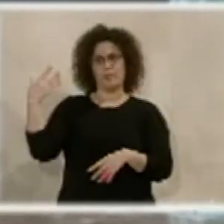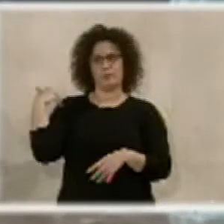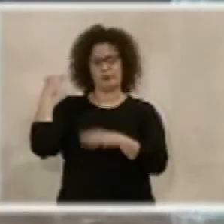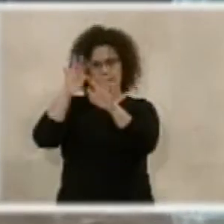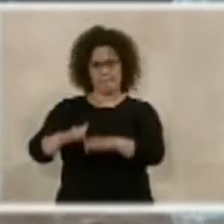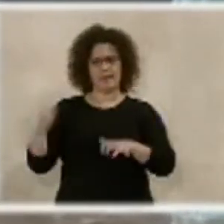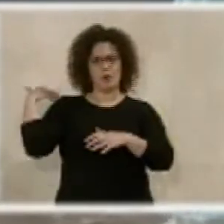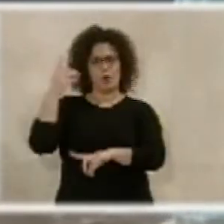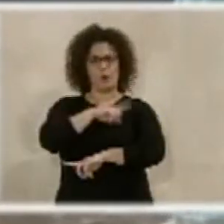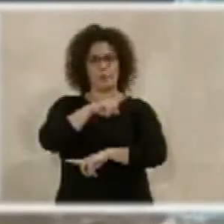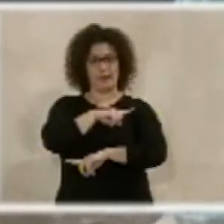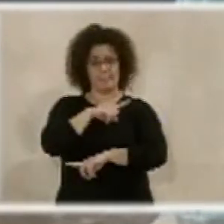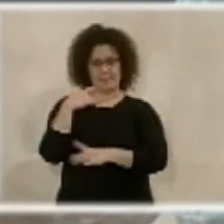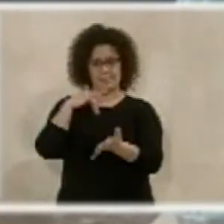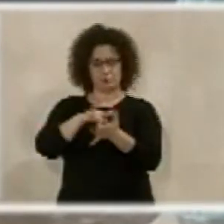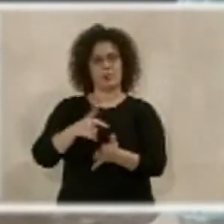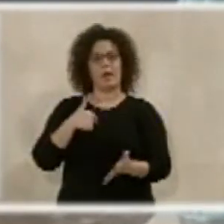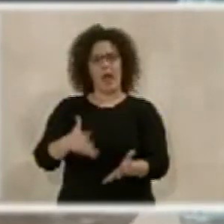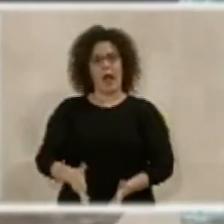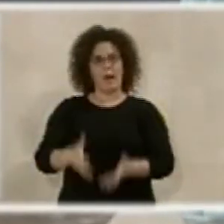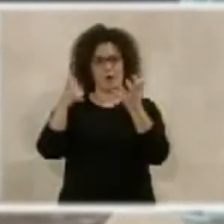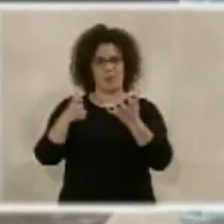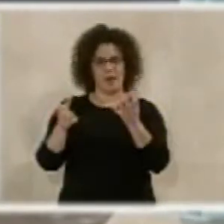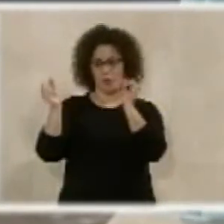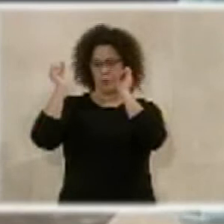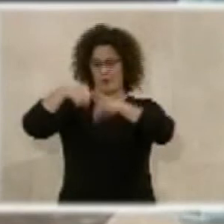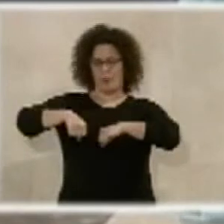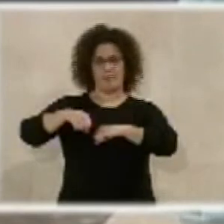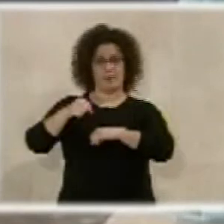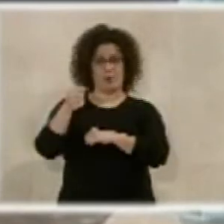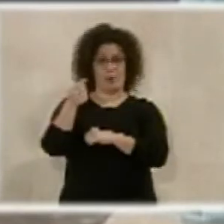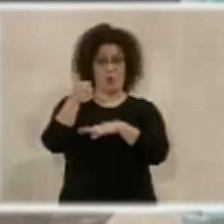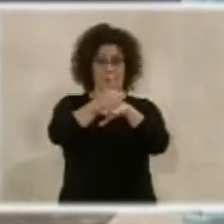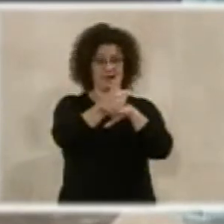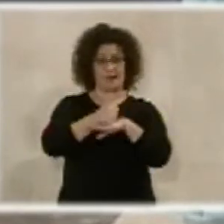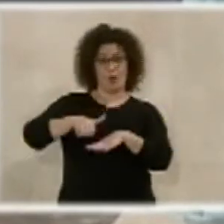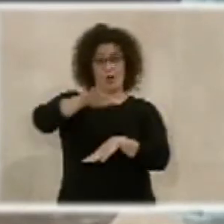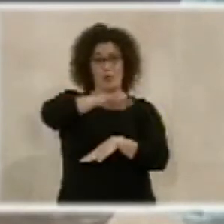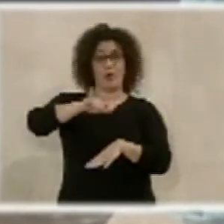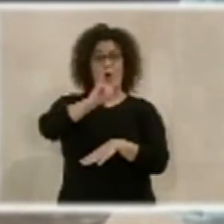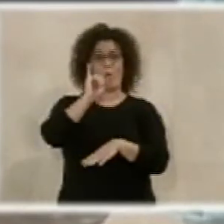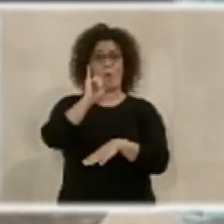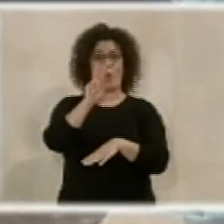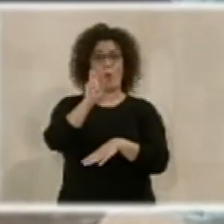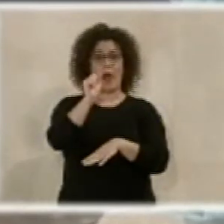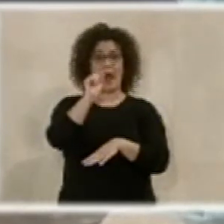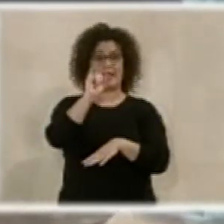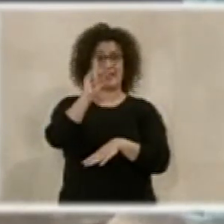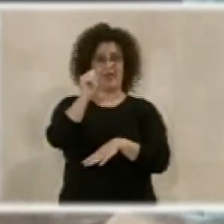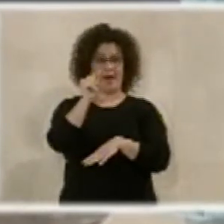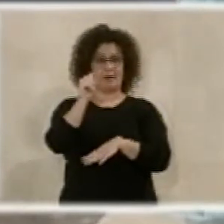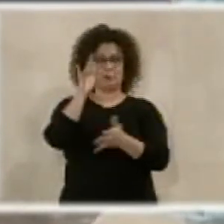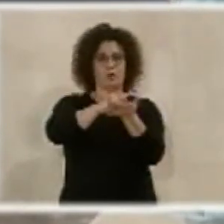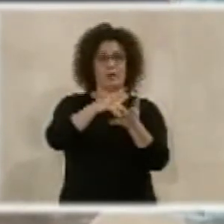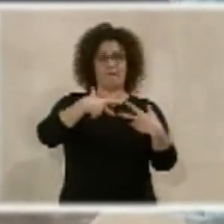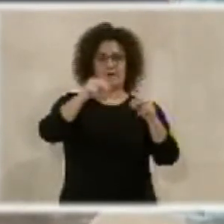plenos, el de noviembre, en el que aprobábamos un convenio urbanístico con la Juáida y en el que ellos nos abordaban a la salida